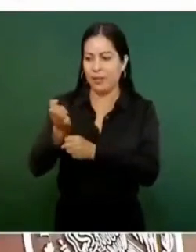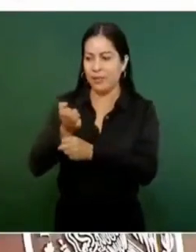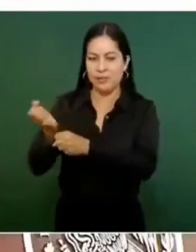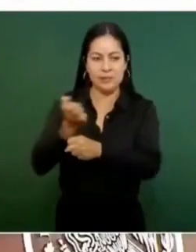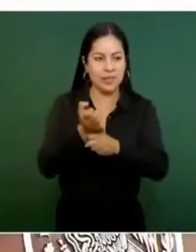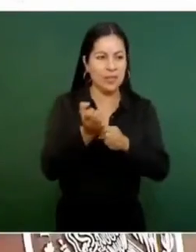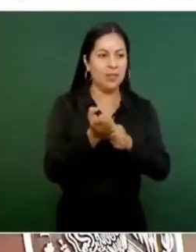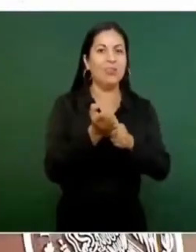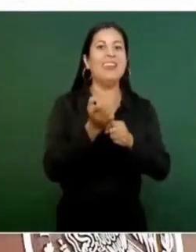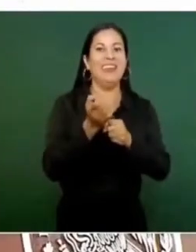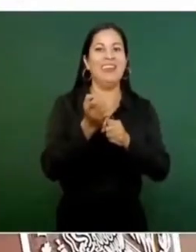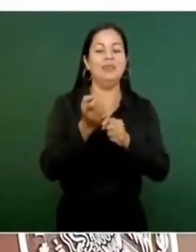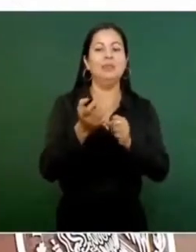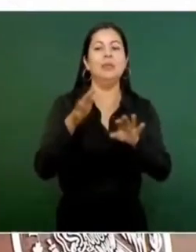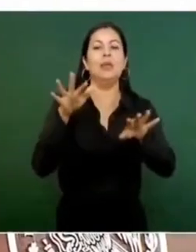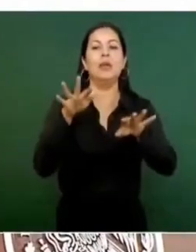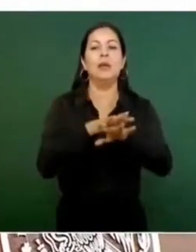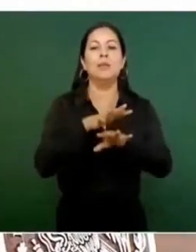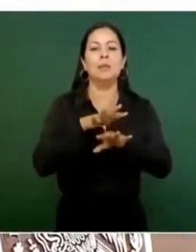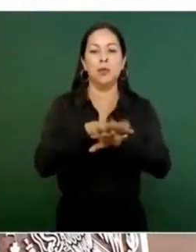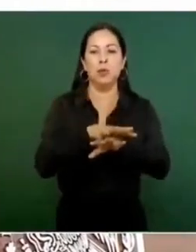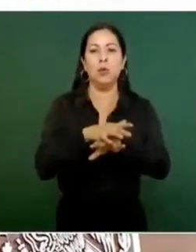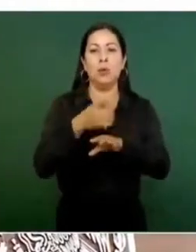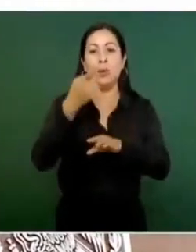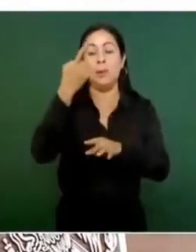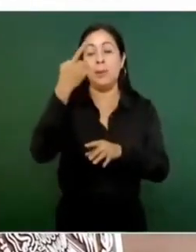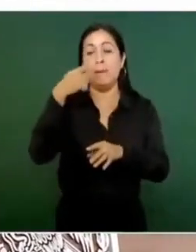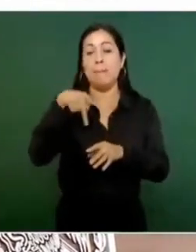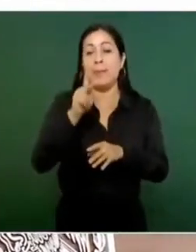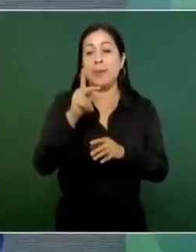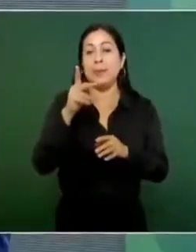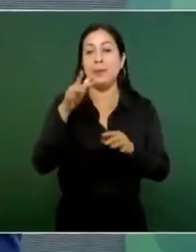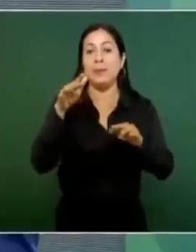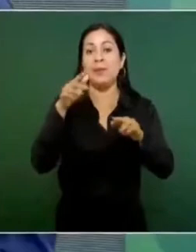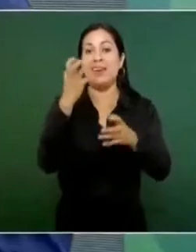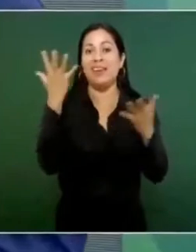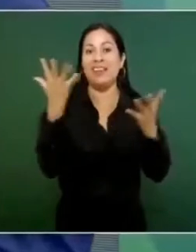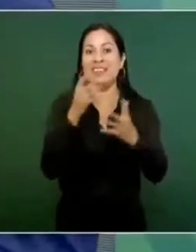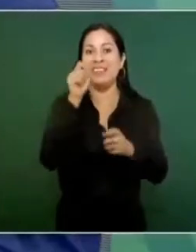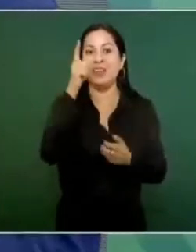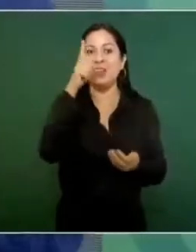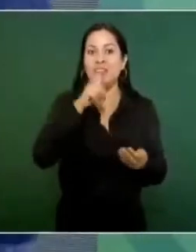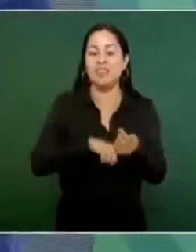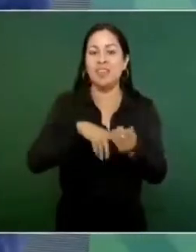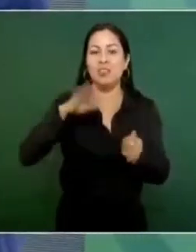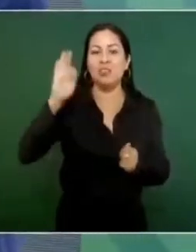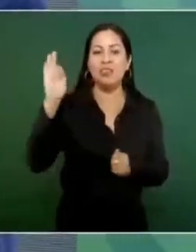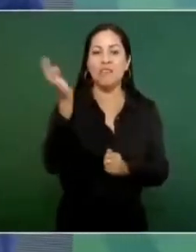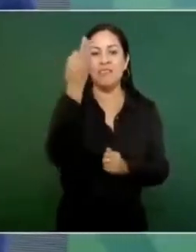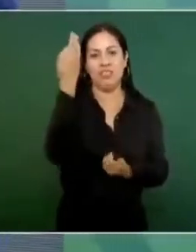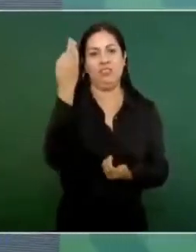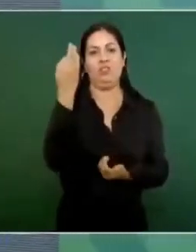centralizó, pero para hacer la tranza desde arriba. Y 10